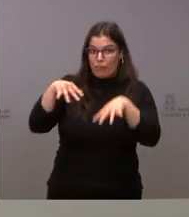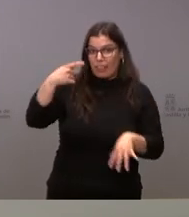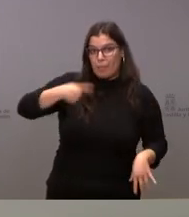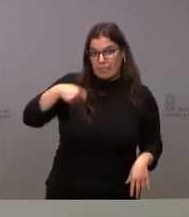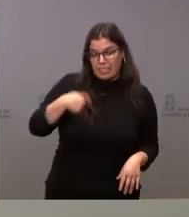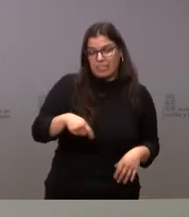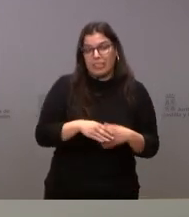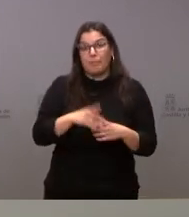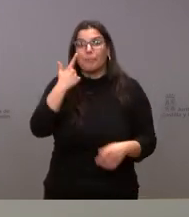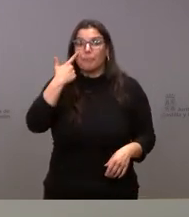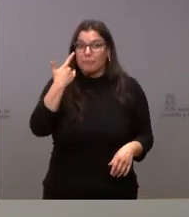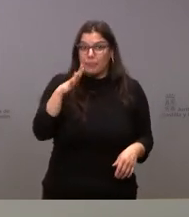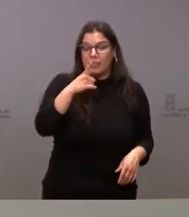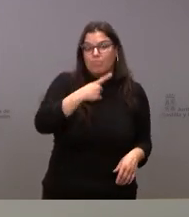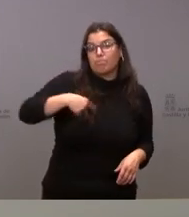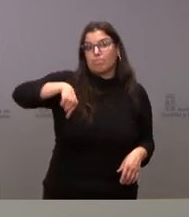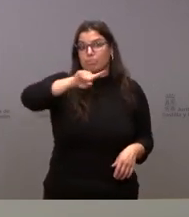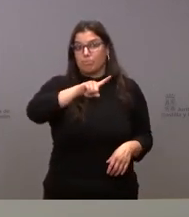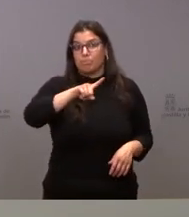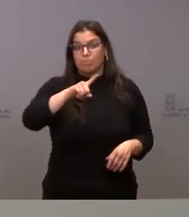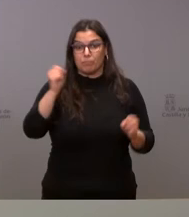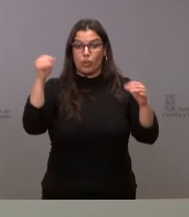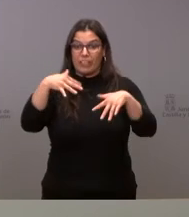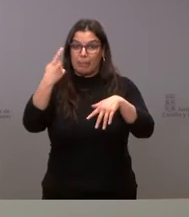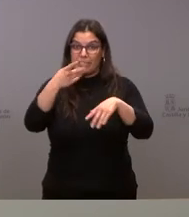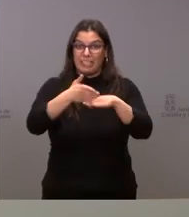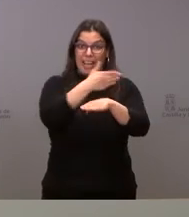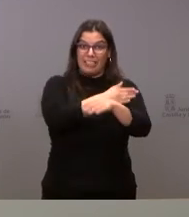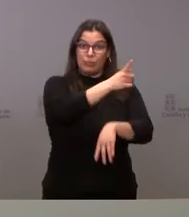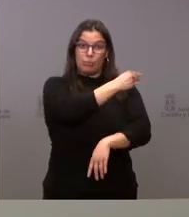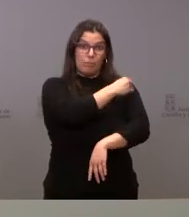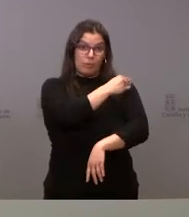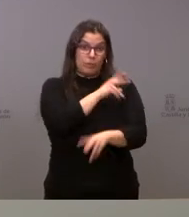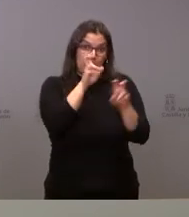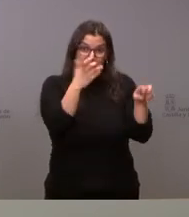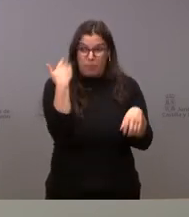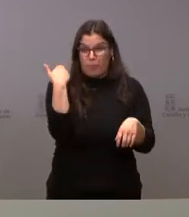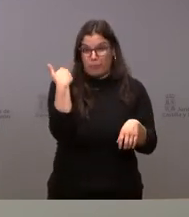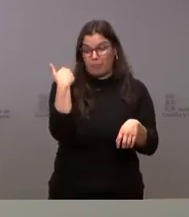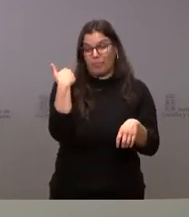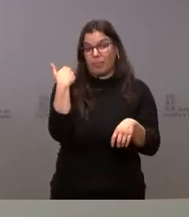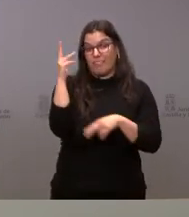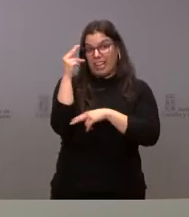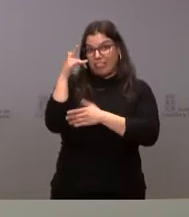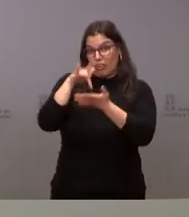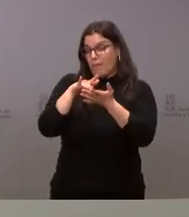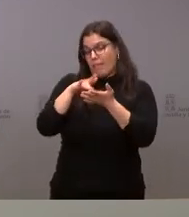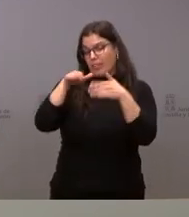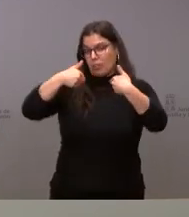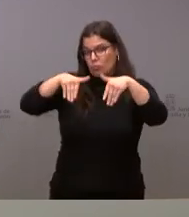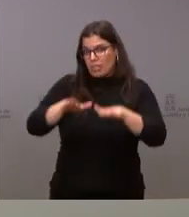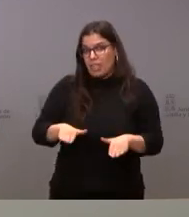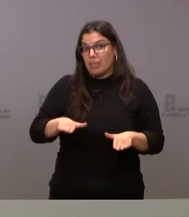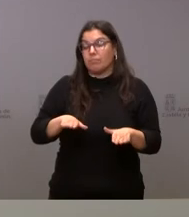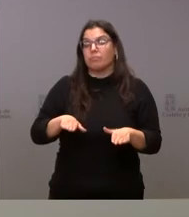que ustedes me hacían alguna pregunta previa a la conferencia de presidentes que se iba a celebrar en la palma y que fue suspendida y que iba a tener